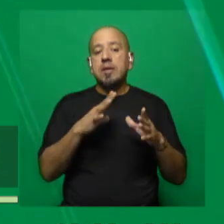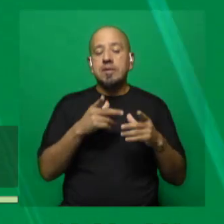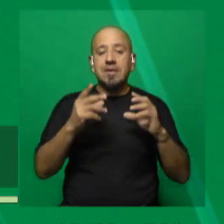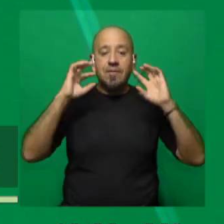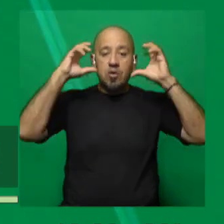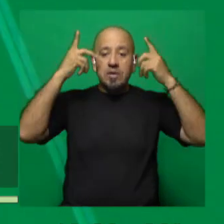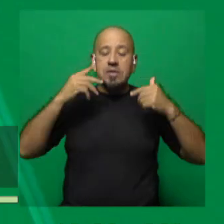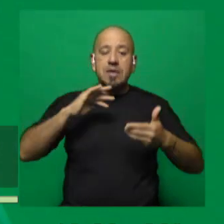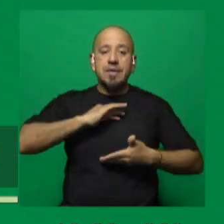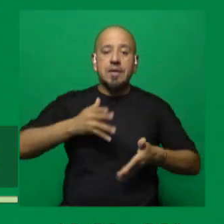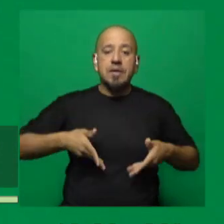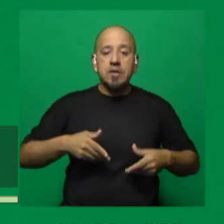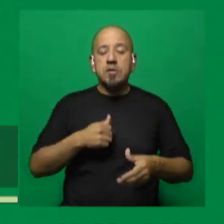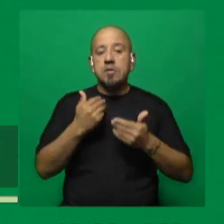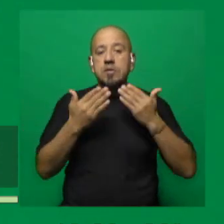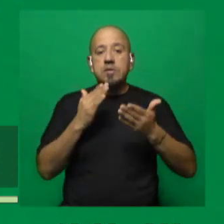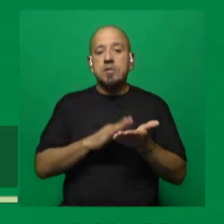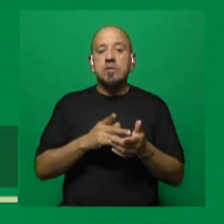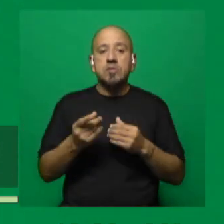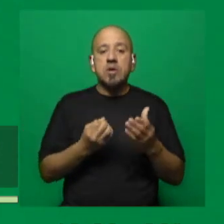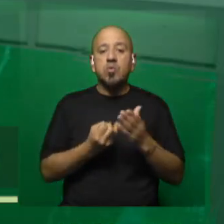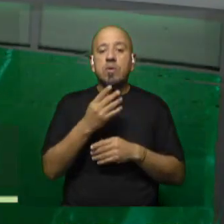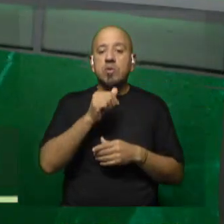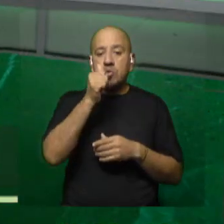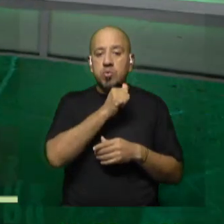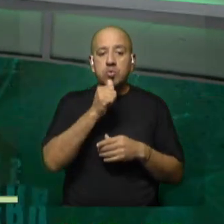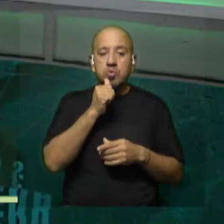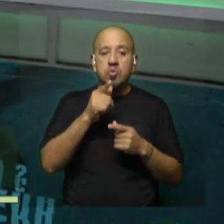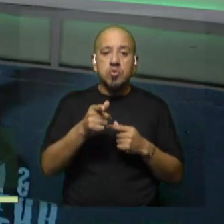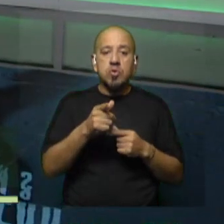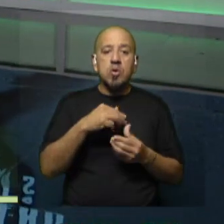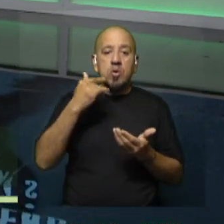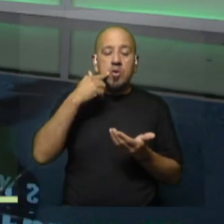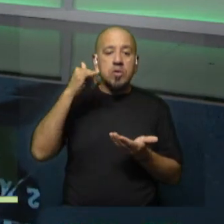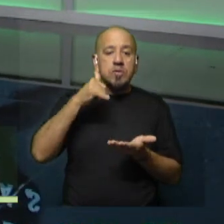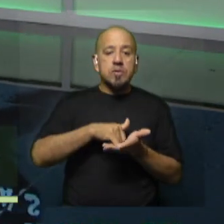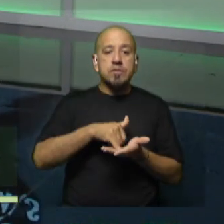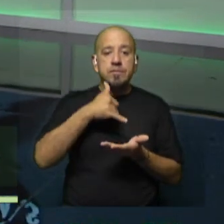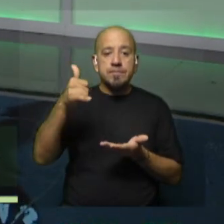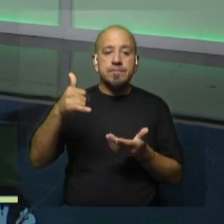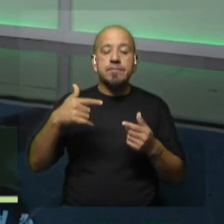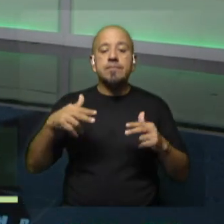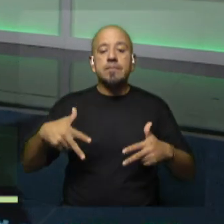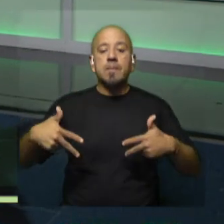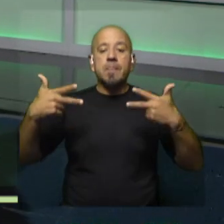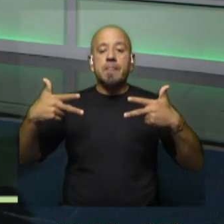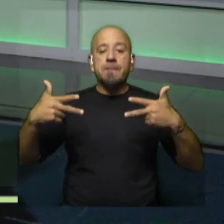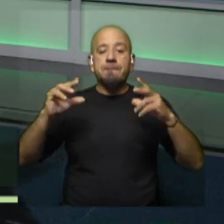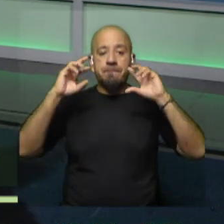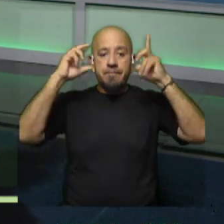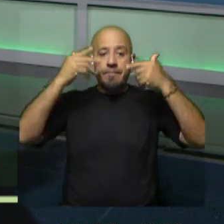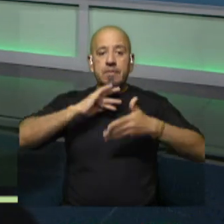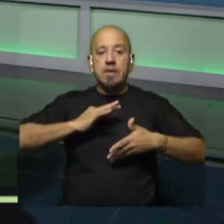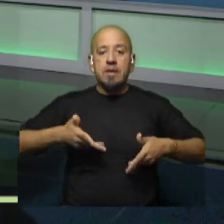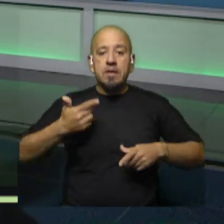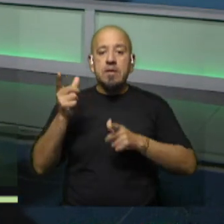la violencia de género. Y estamos hablando de una nueva herramienta, estamos hablando de una línea de atención en violencia de género